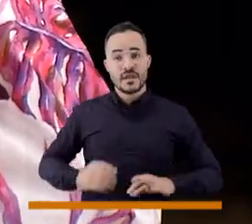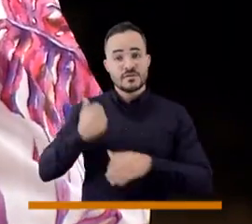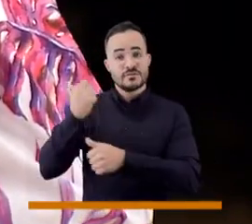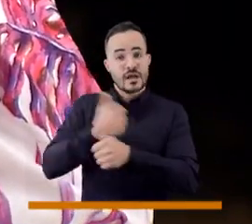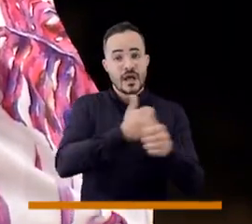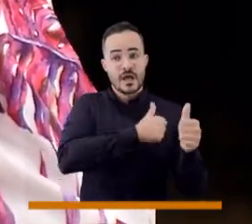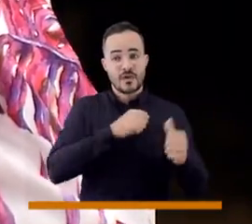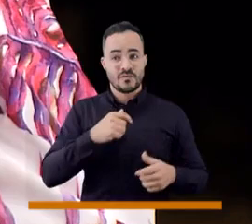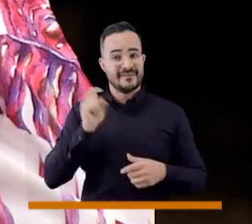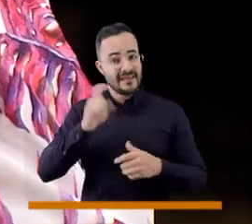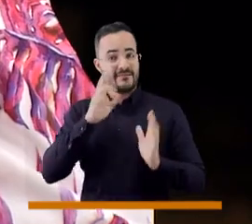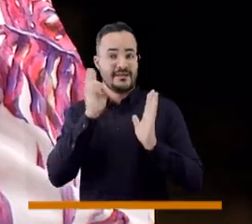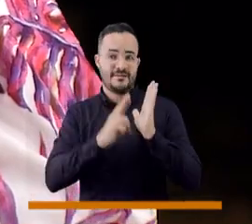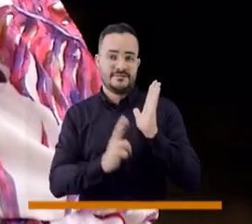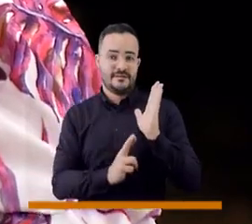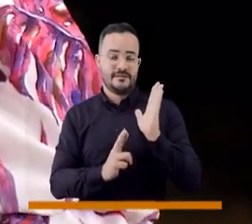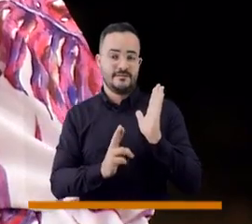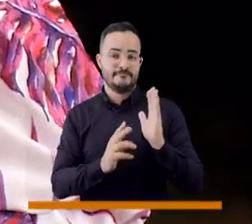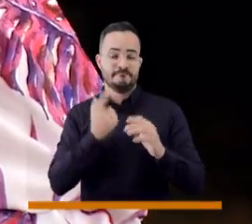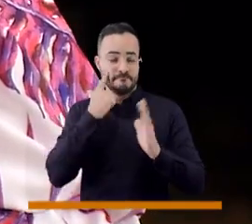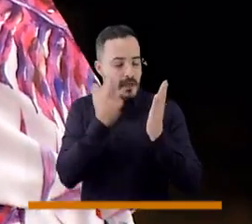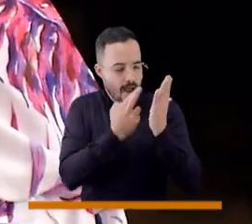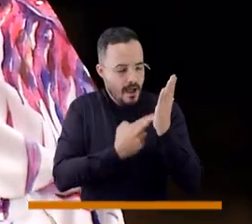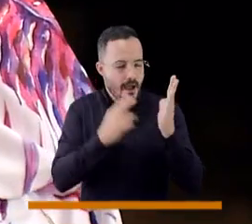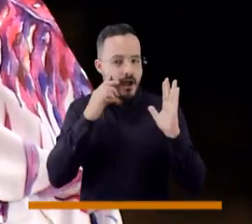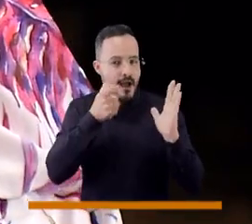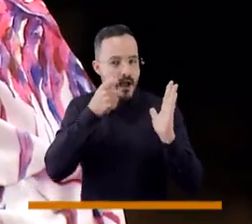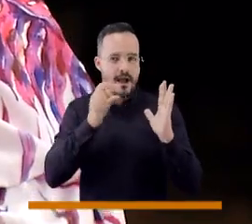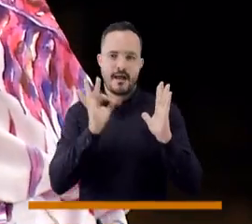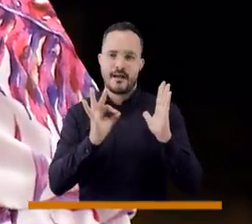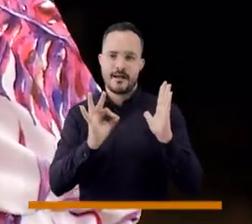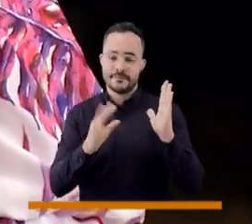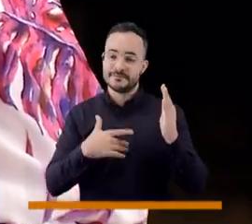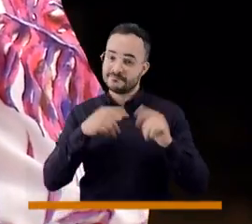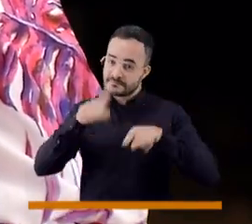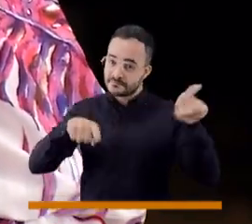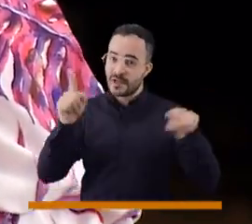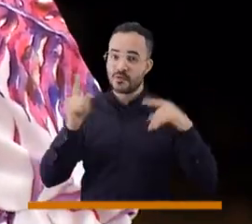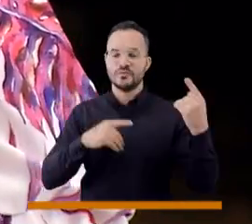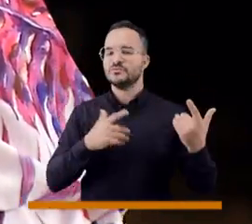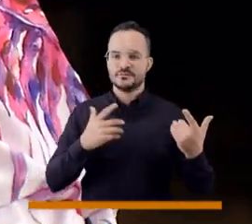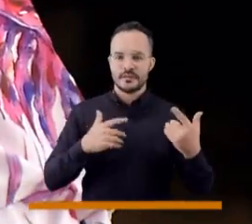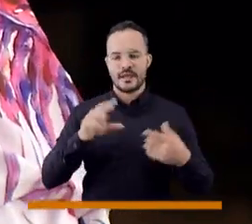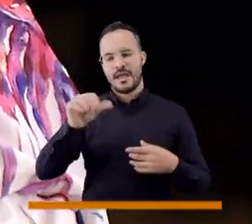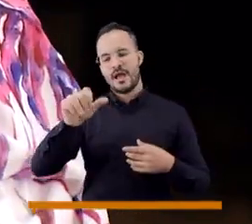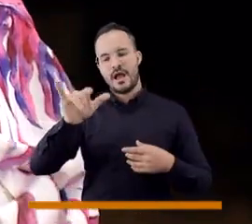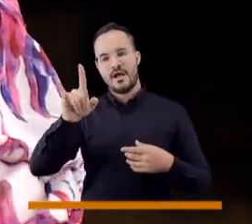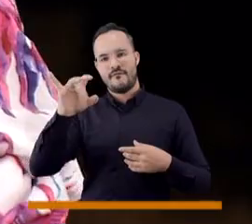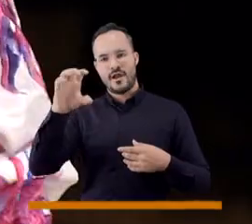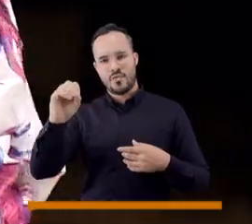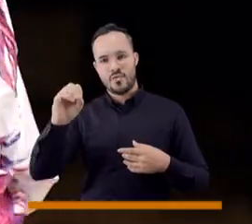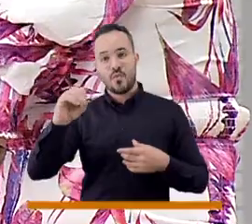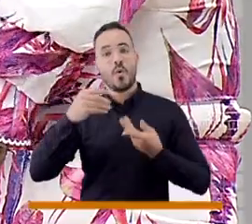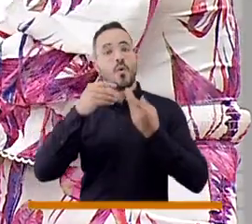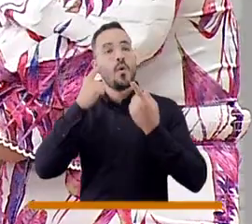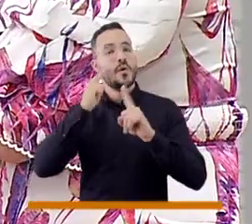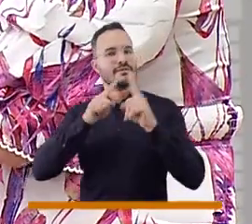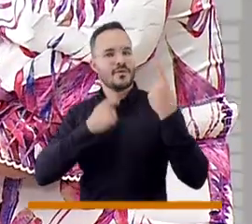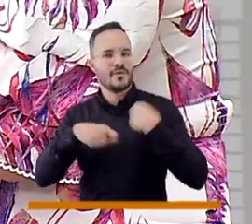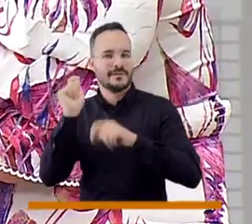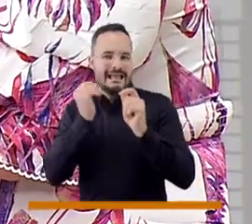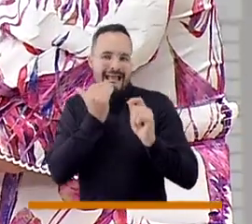tiene que hacer cada uno de los ciudadanos, muchas veces, incluso, uno de los requisitos es un avalúo comercial